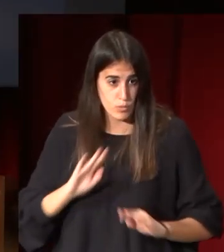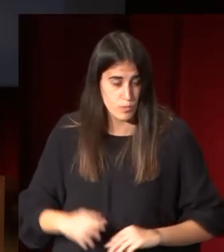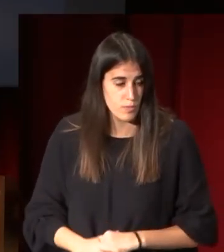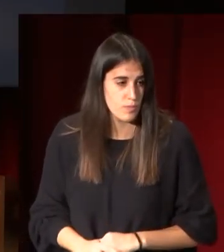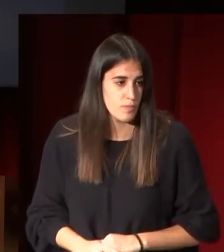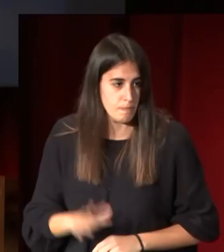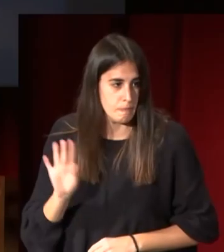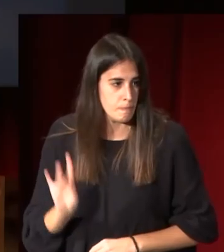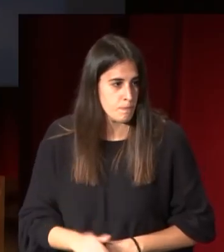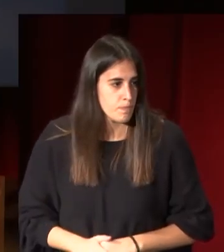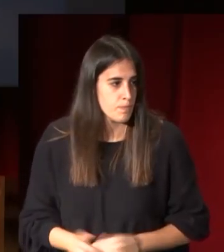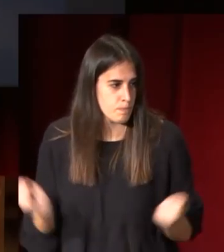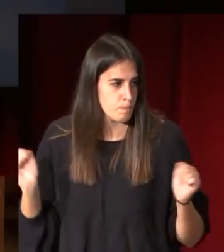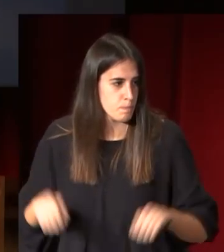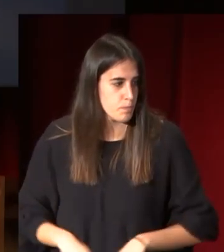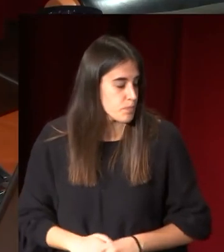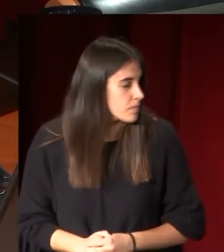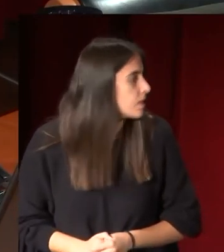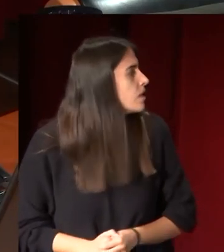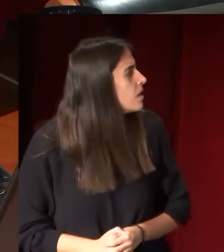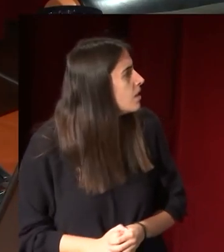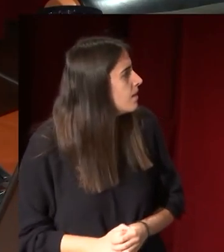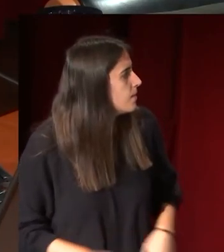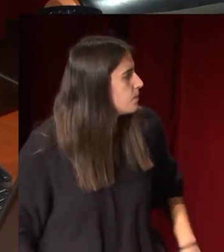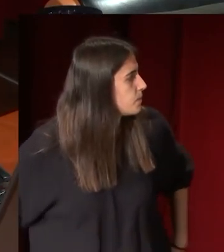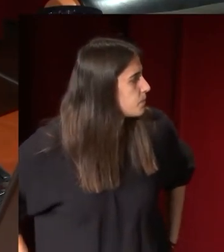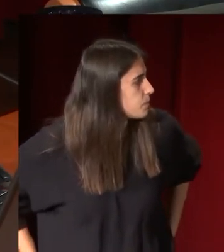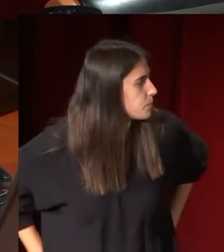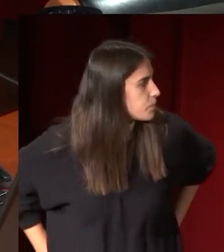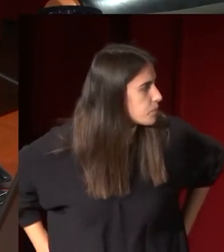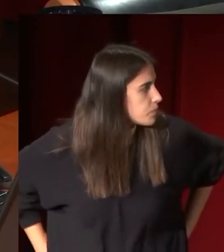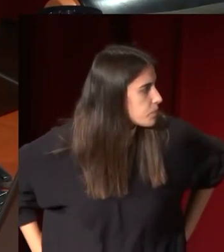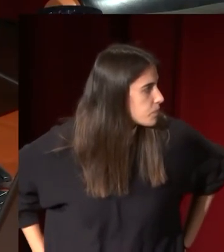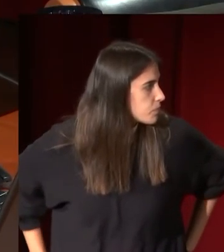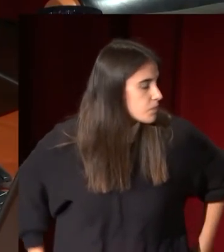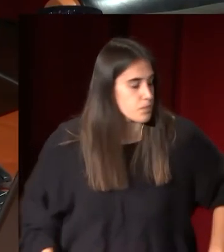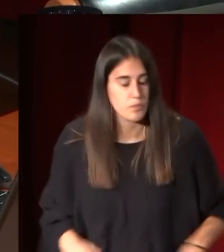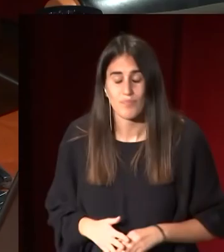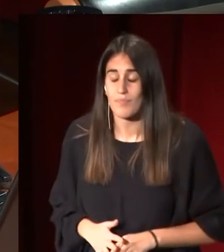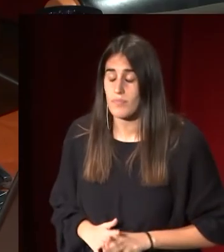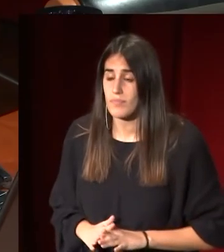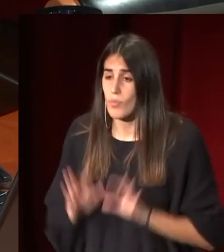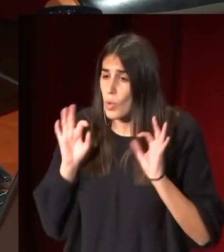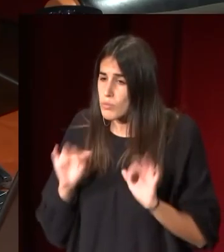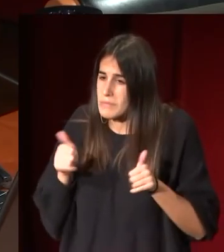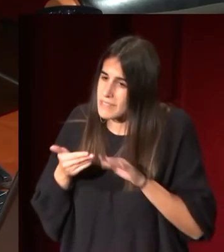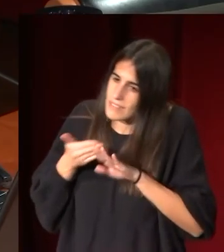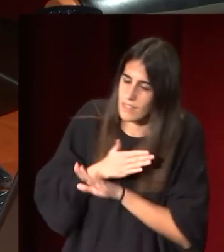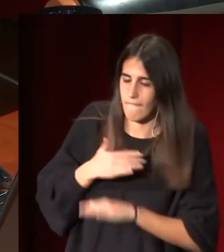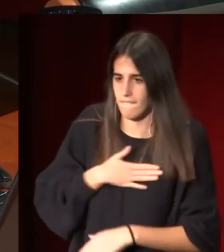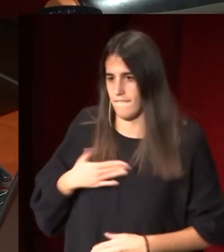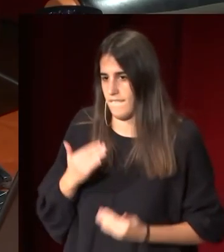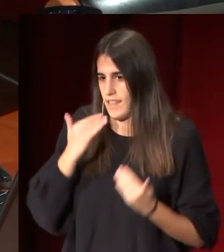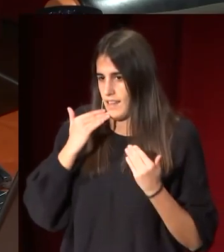Antes de empezar, querría dar las